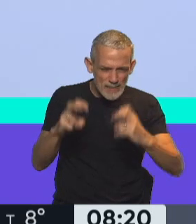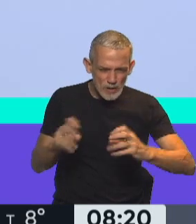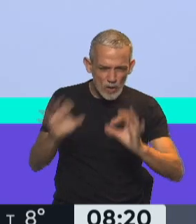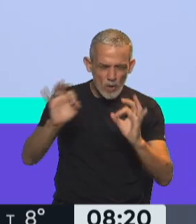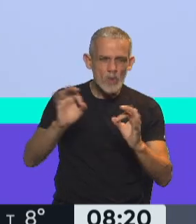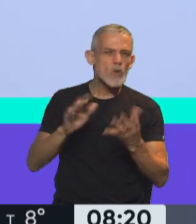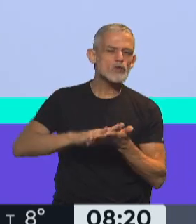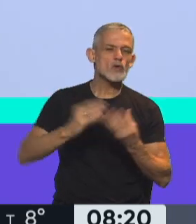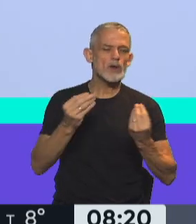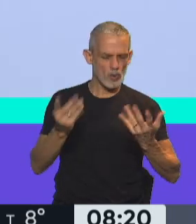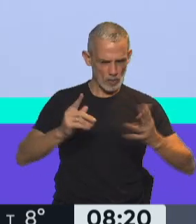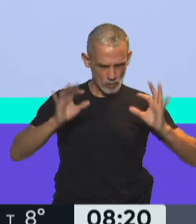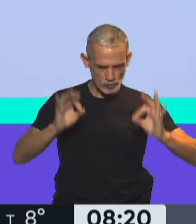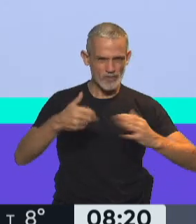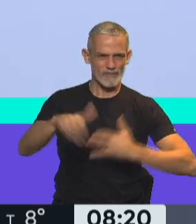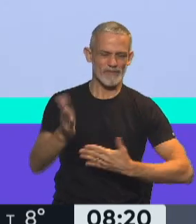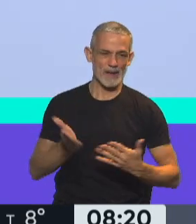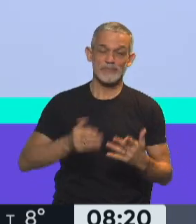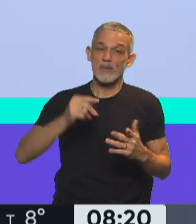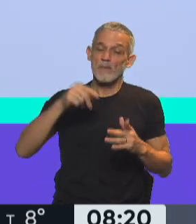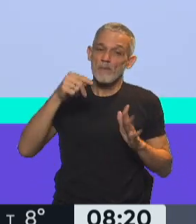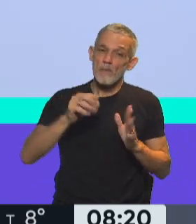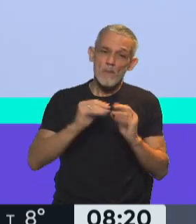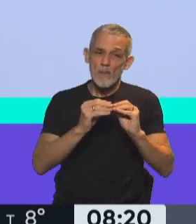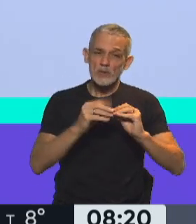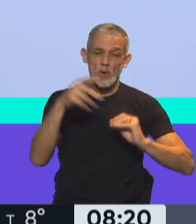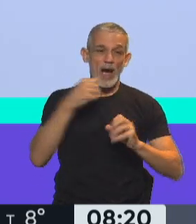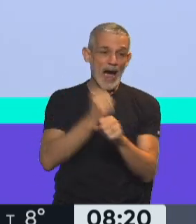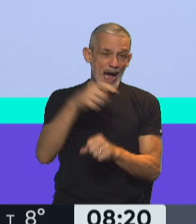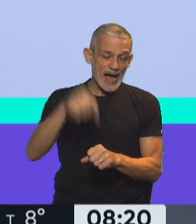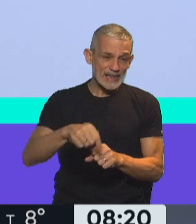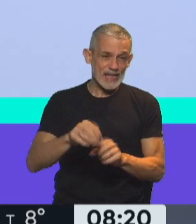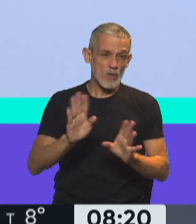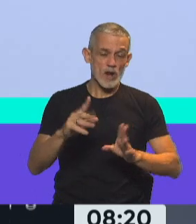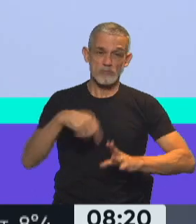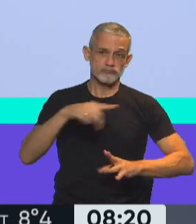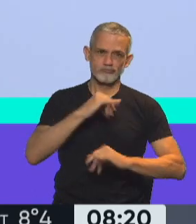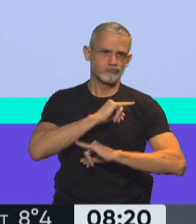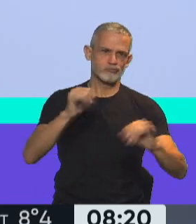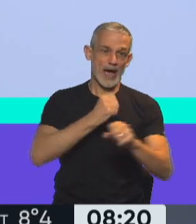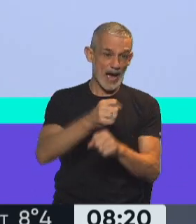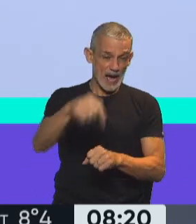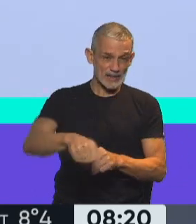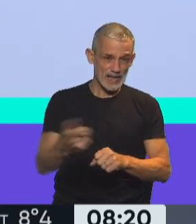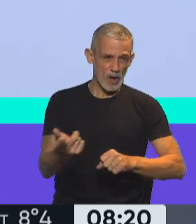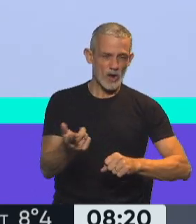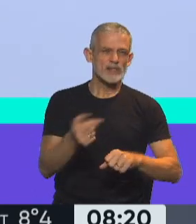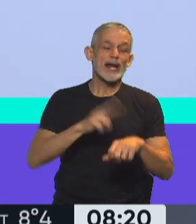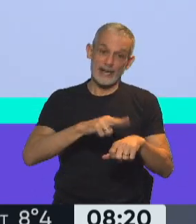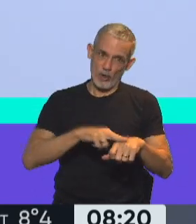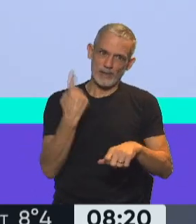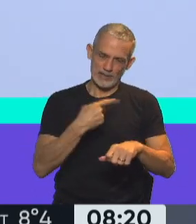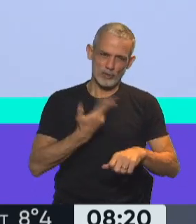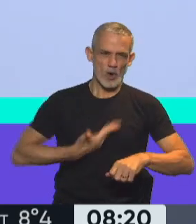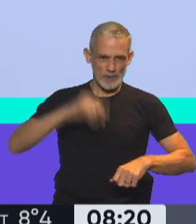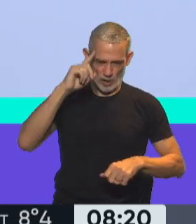inmunidad celular podremos ser concluyentes. Pero por estos motivos es que nosotros hemos insistido mucho en que el día de hoy, y además es una recomendación del